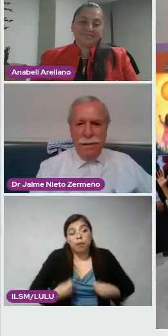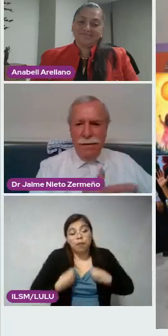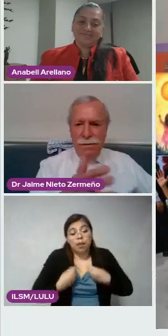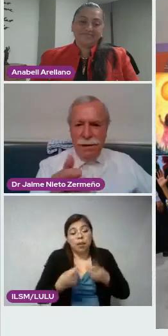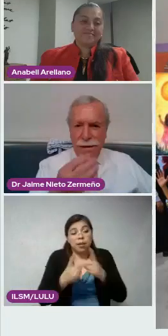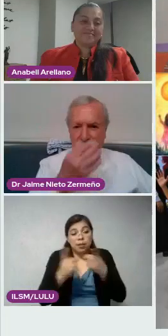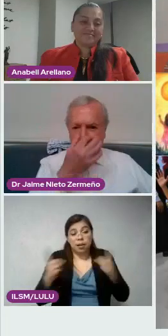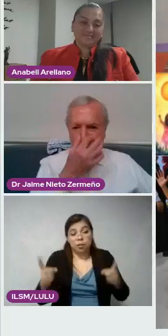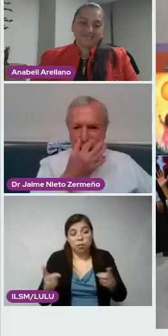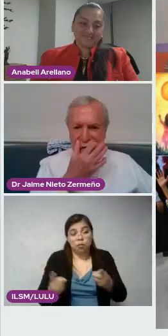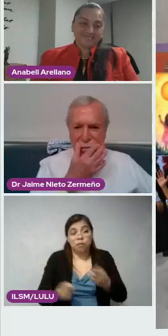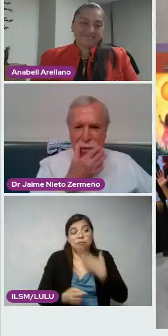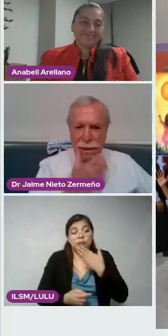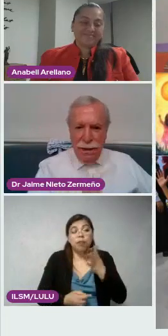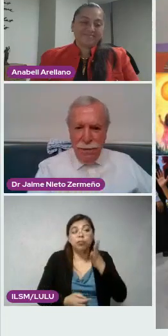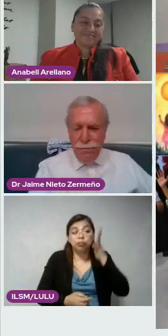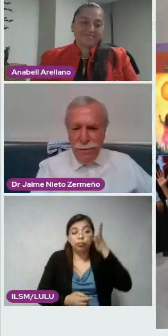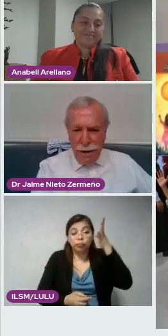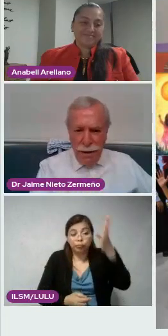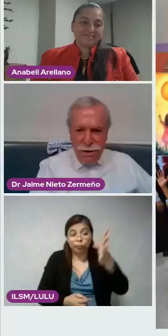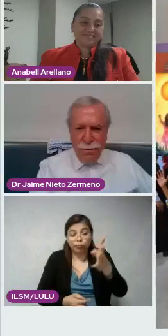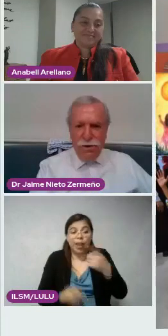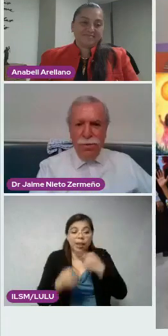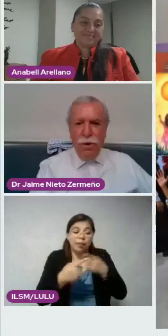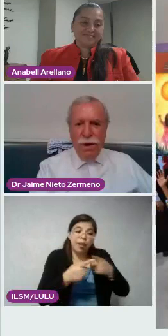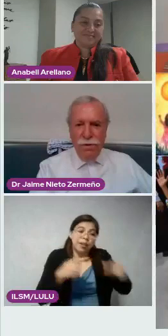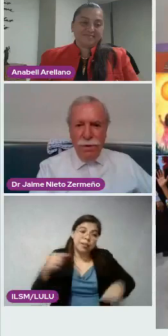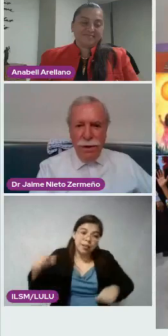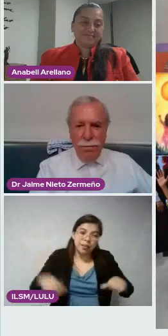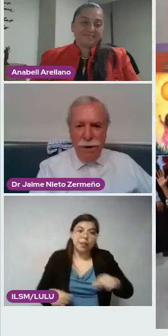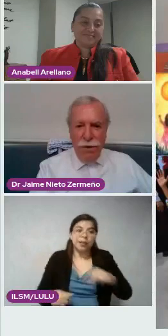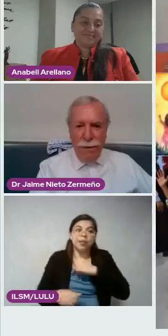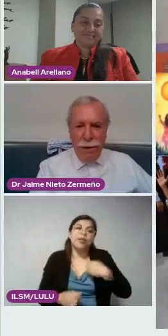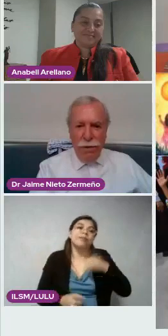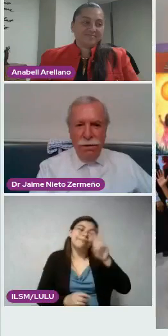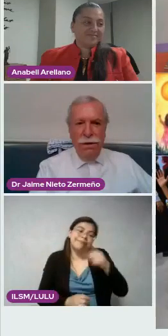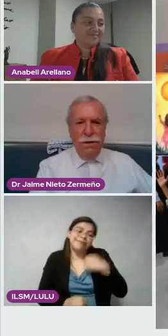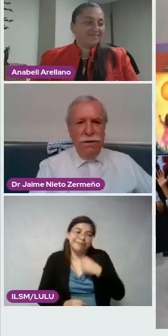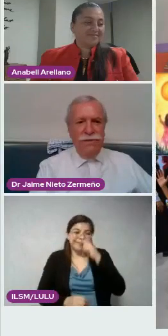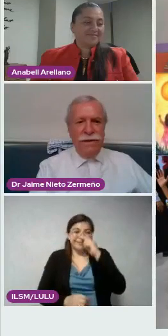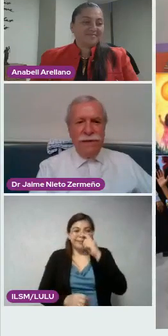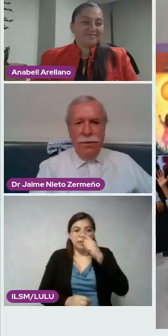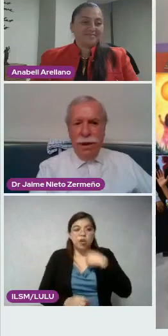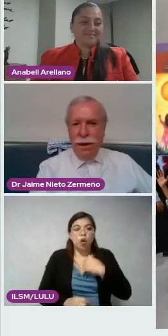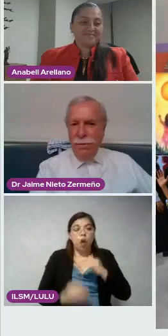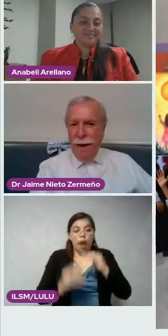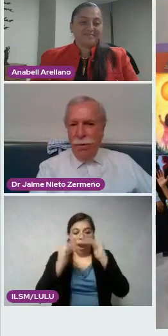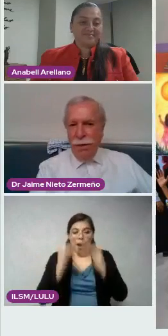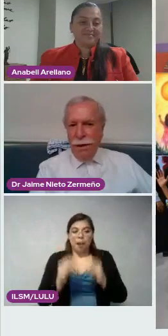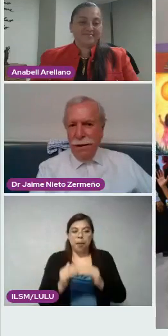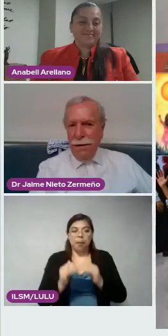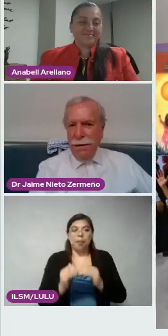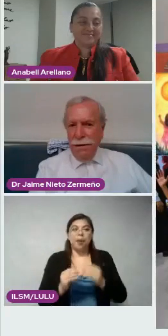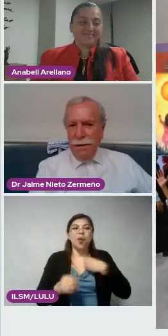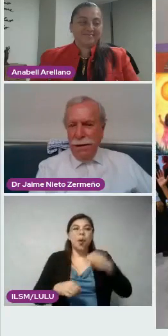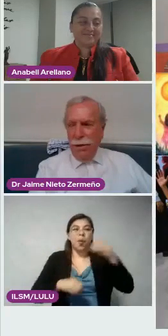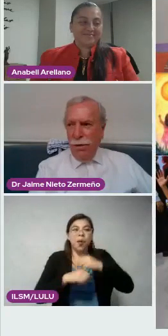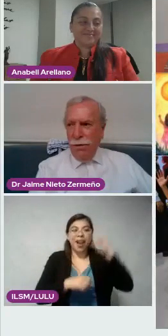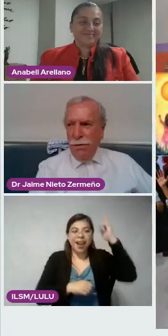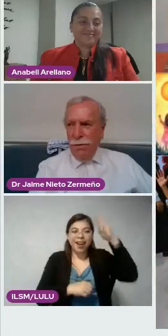Y aquí están una serie de actividades. Por aquí, les presumo que yo estoy en medio abajo, disfrazado de rey mago, que